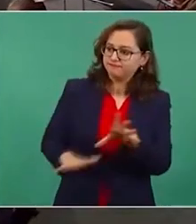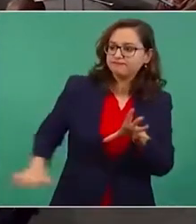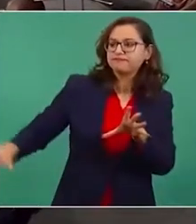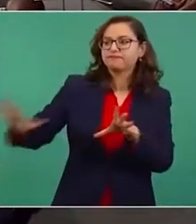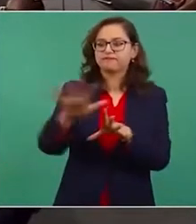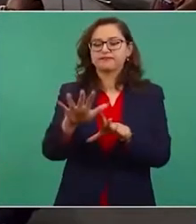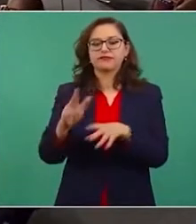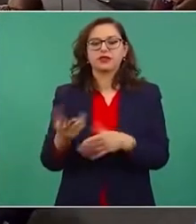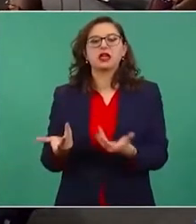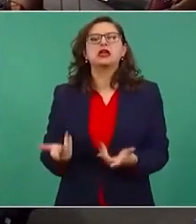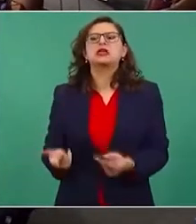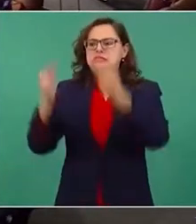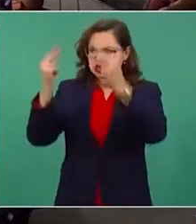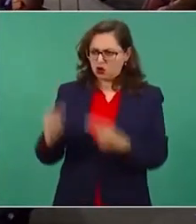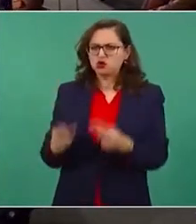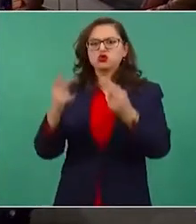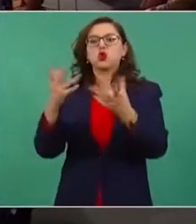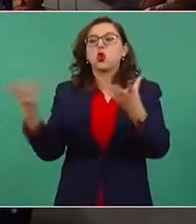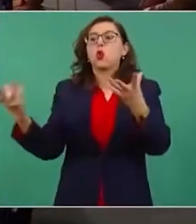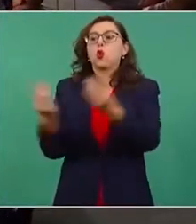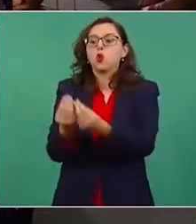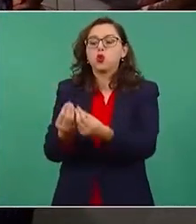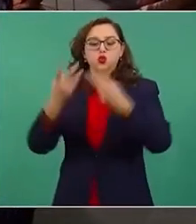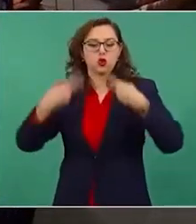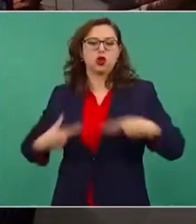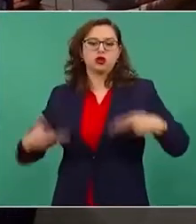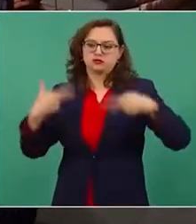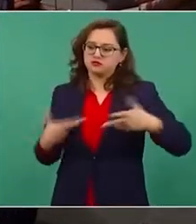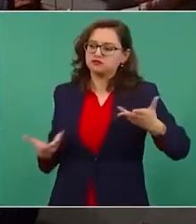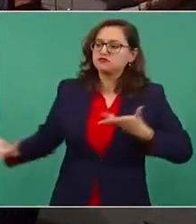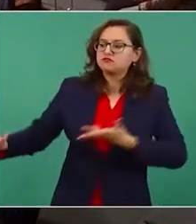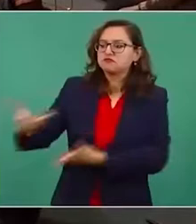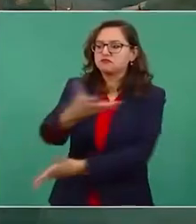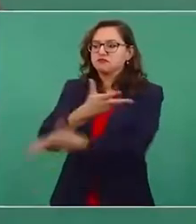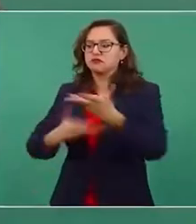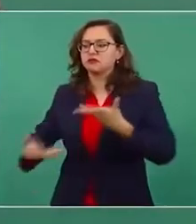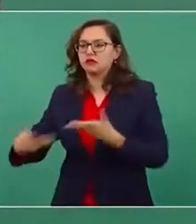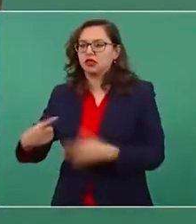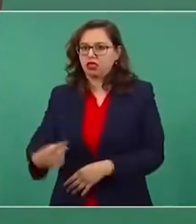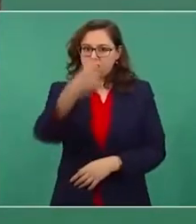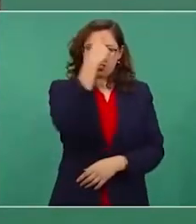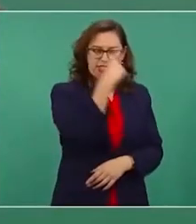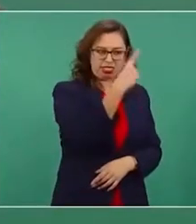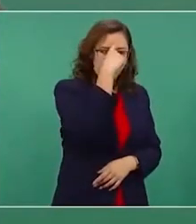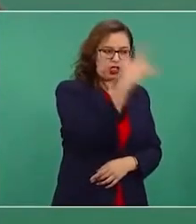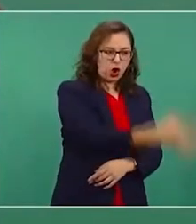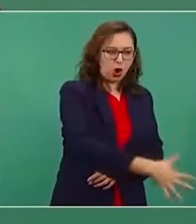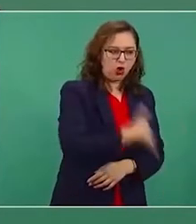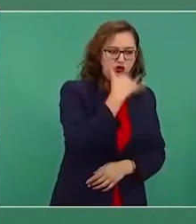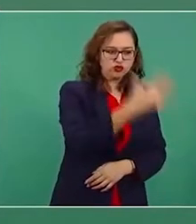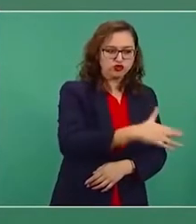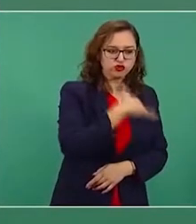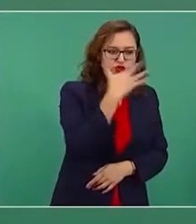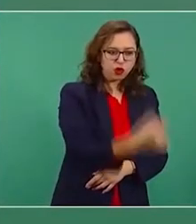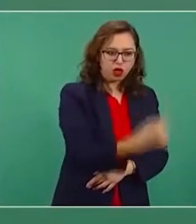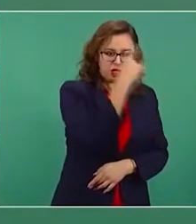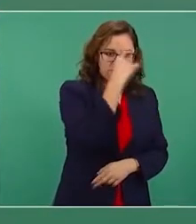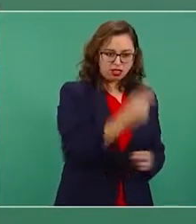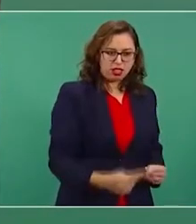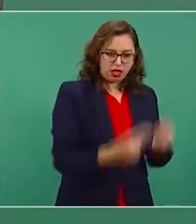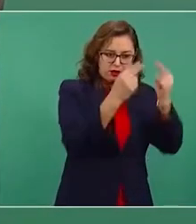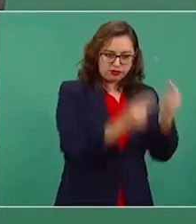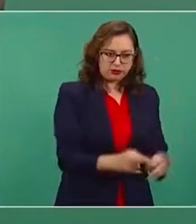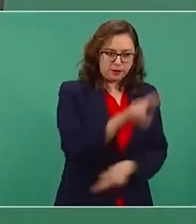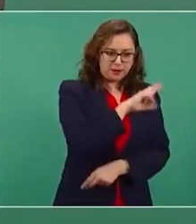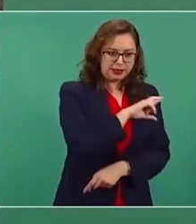públicos, no que estén pensando en la corrupción, no que estén pensando en los negocios privados,